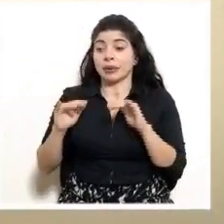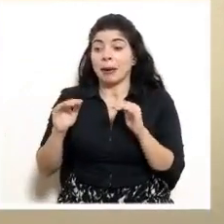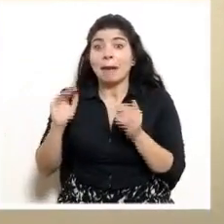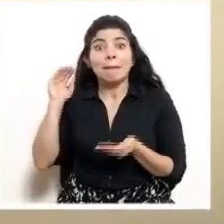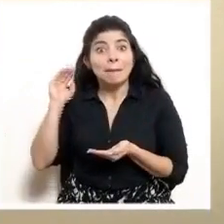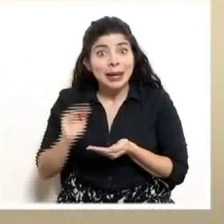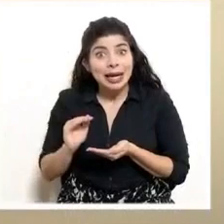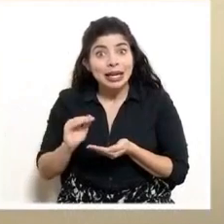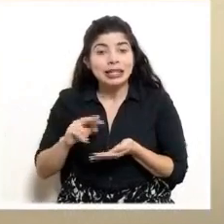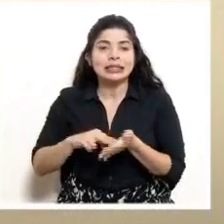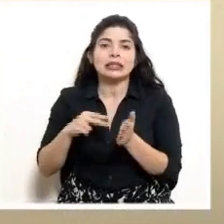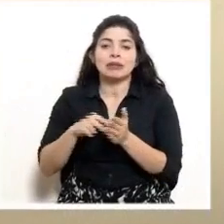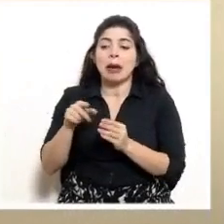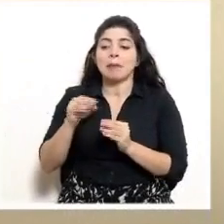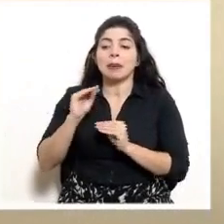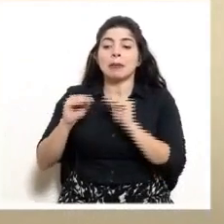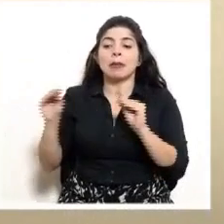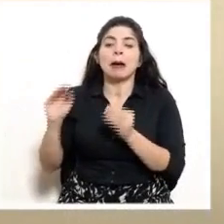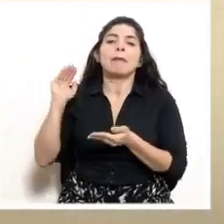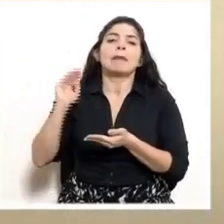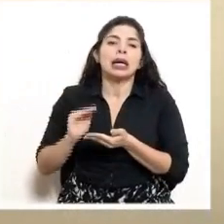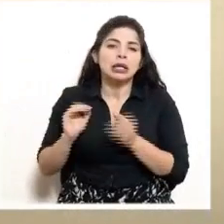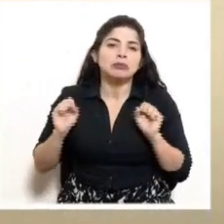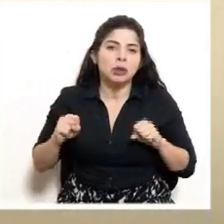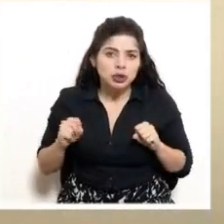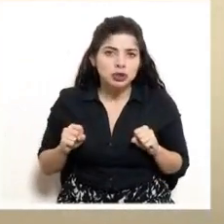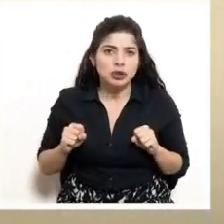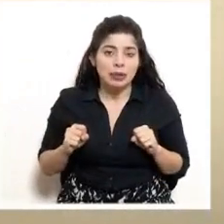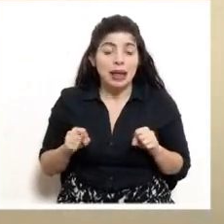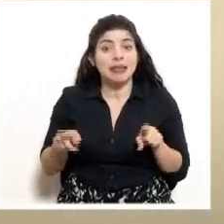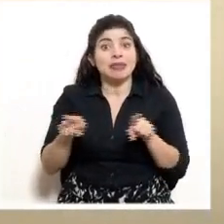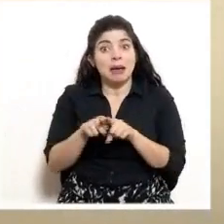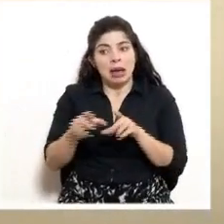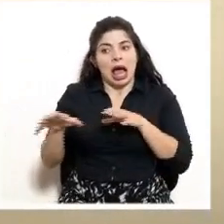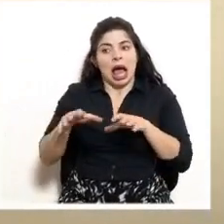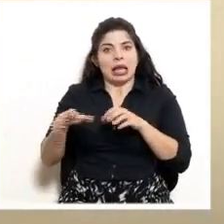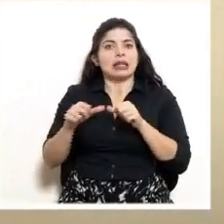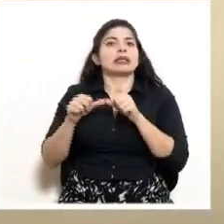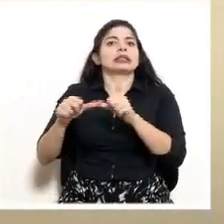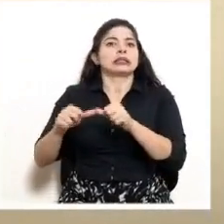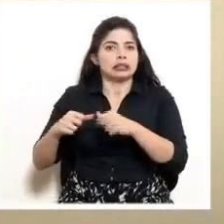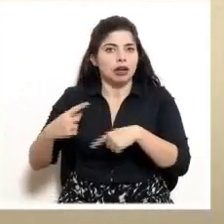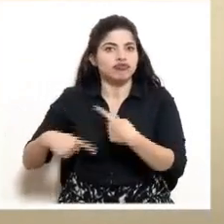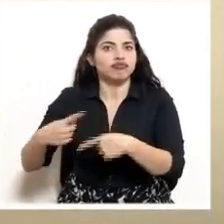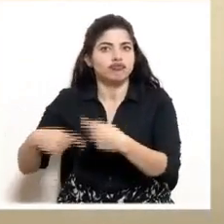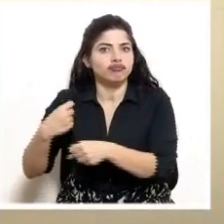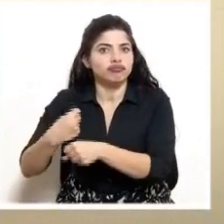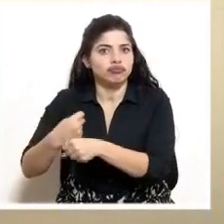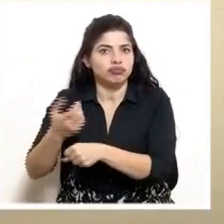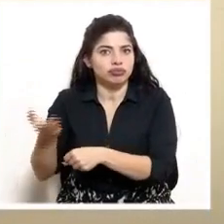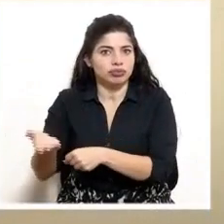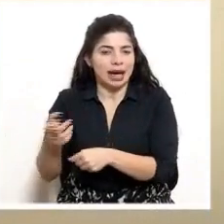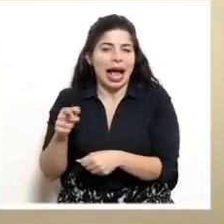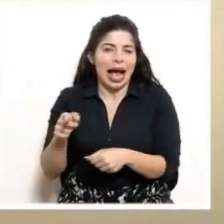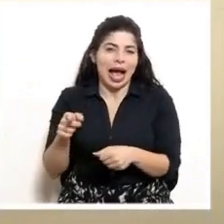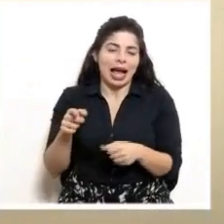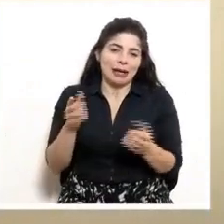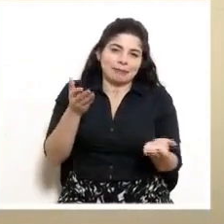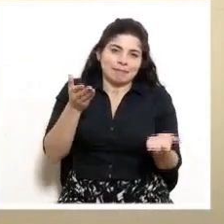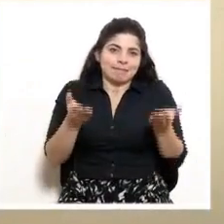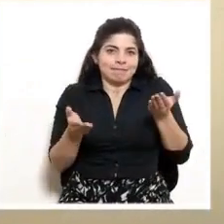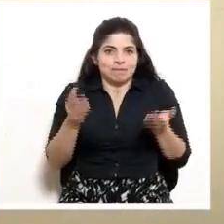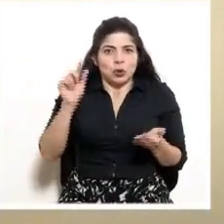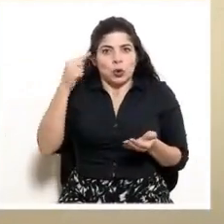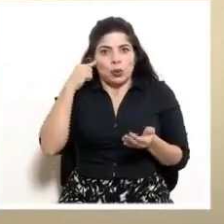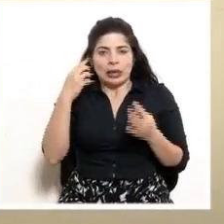hay menos probabilidades de contagio, pero a la vez las actividades pueden desarrollarse. Ese es el tipo de balance que el gobierno